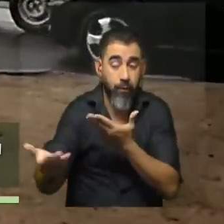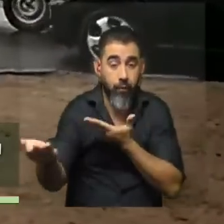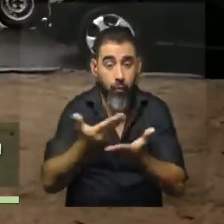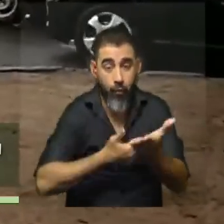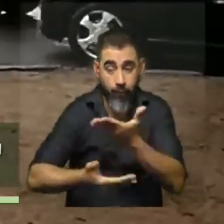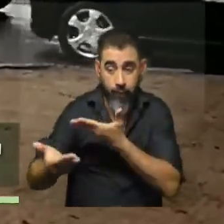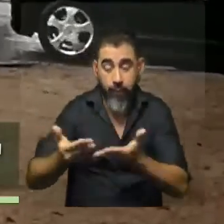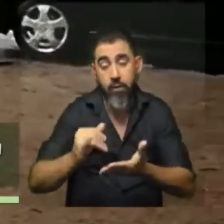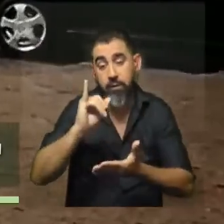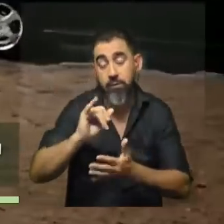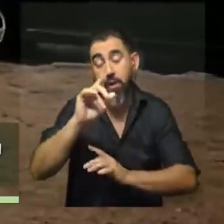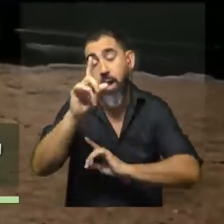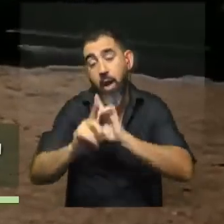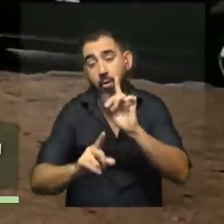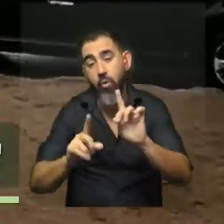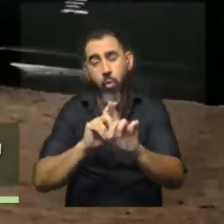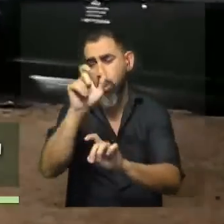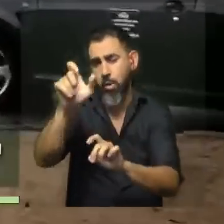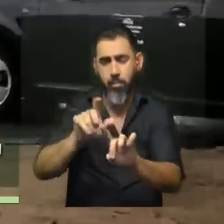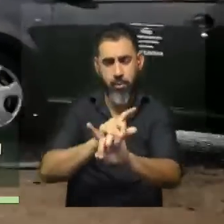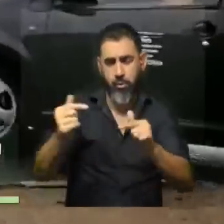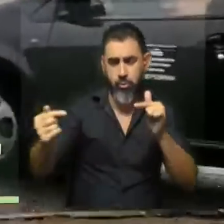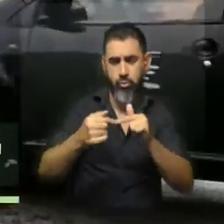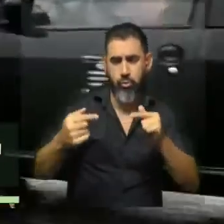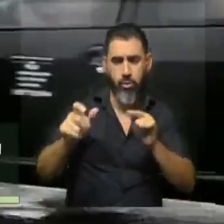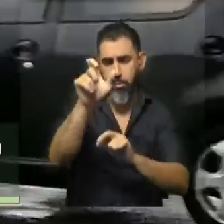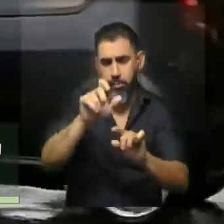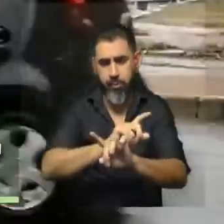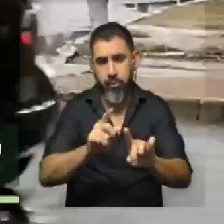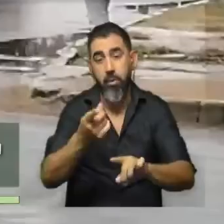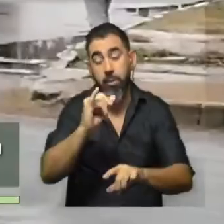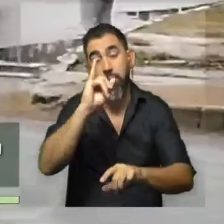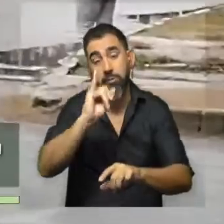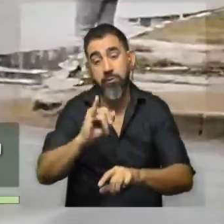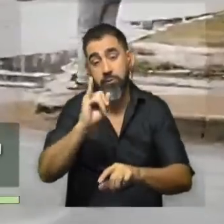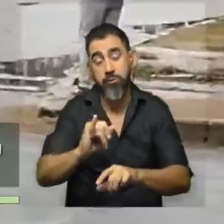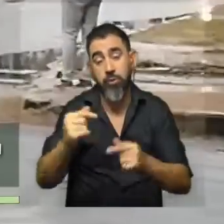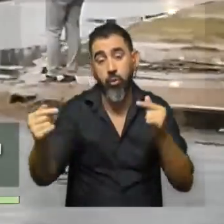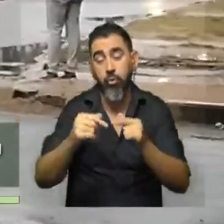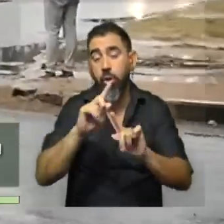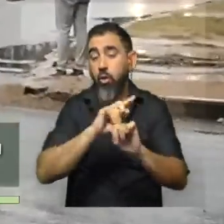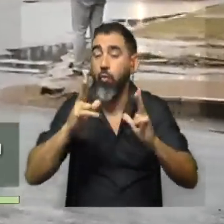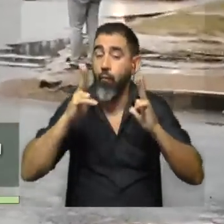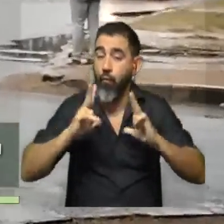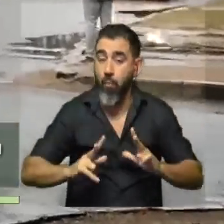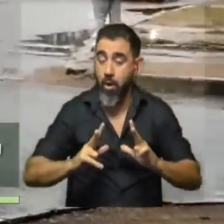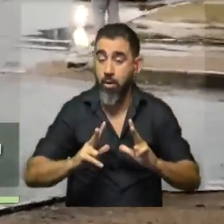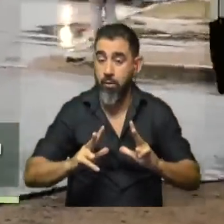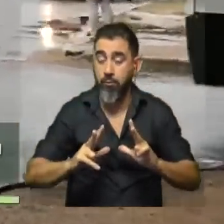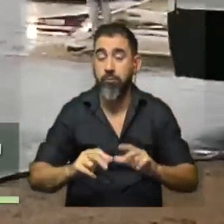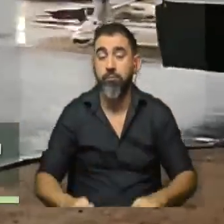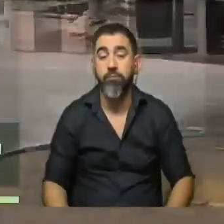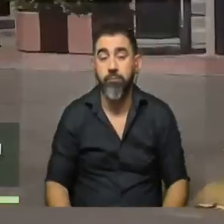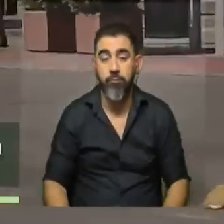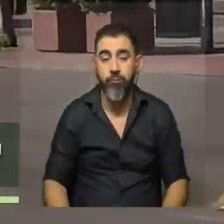de repente, no con las personas, ¿no? Porque esto no es contra de las personas, pero sí en contra del informalismo y el origen de repente